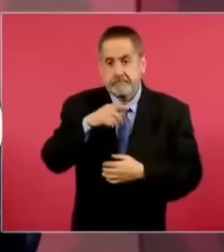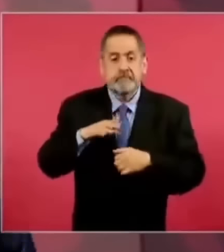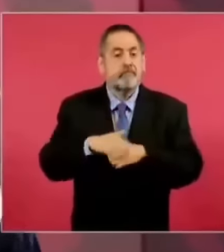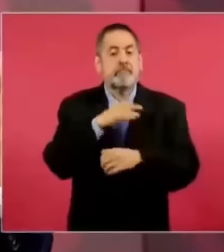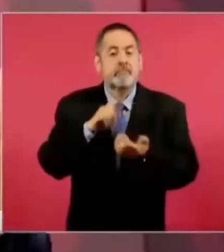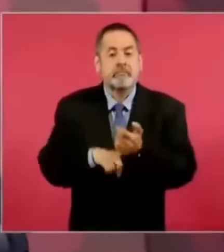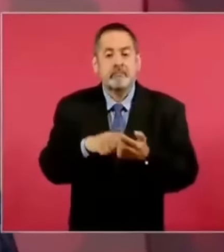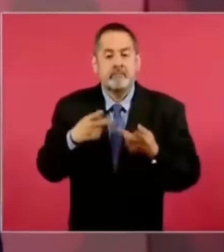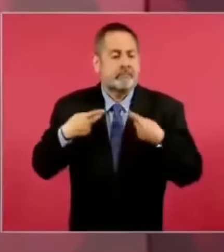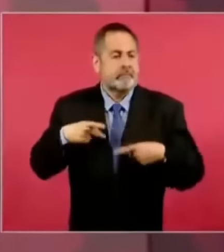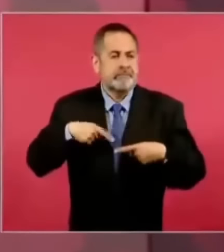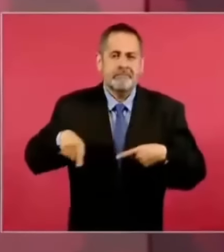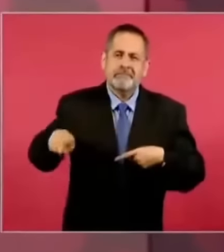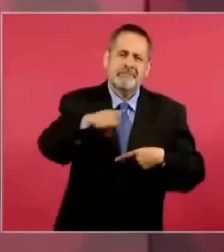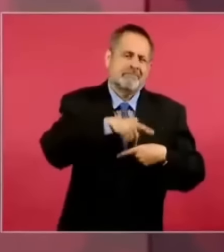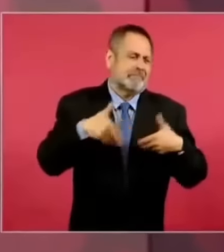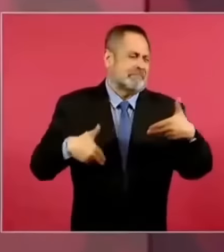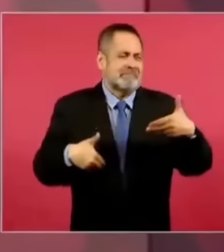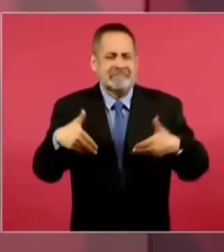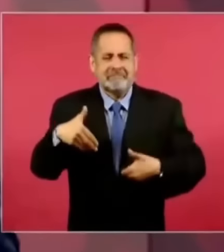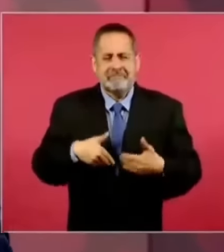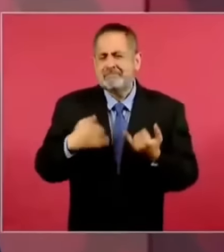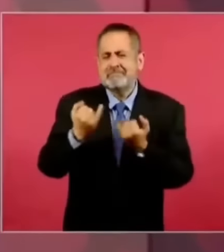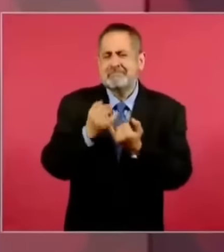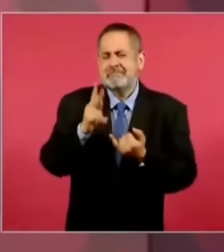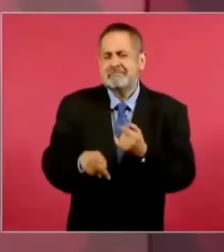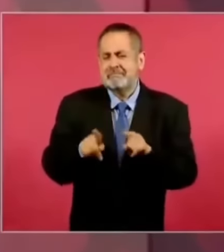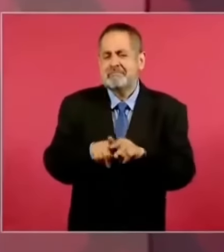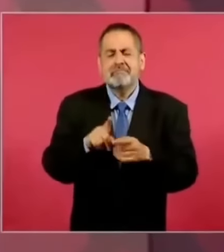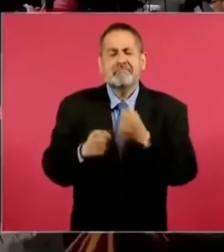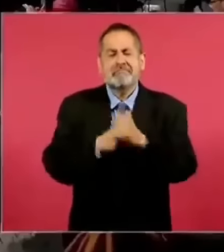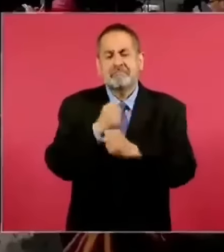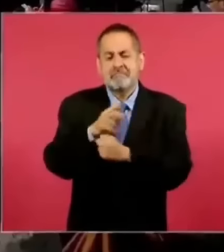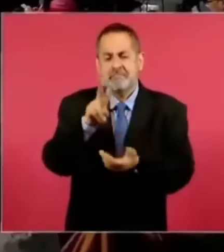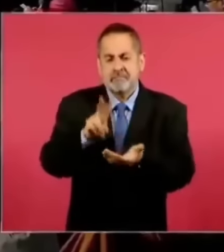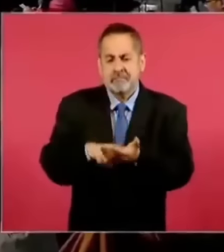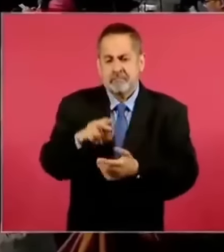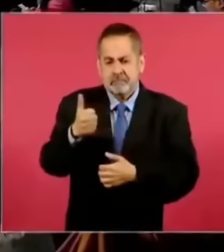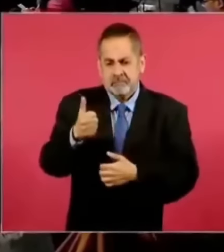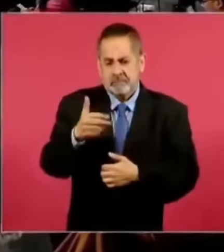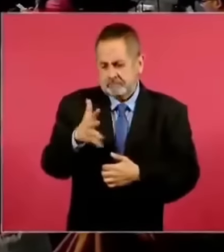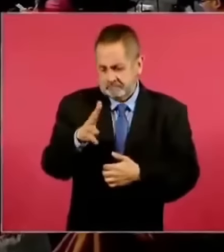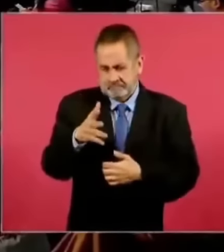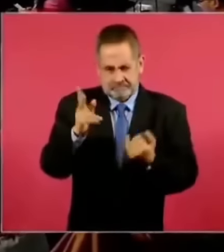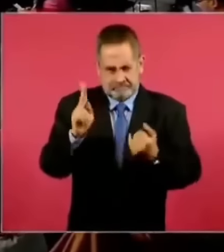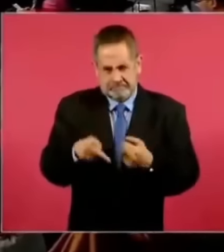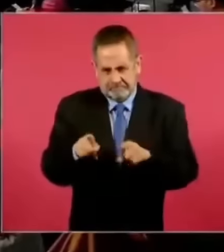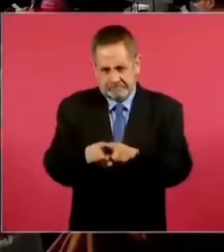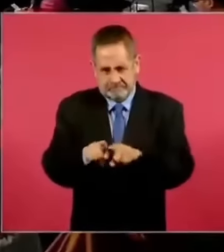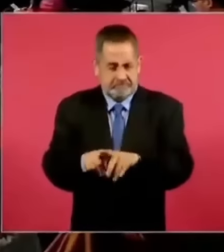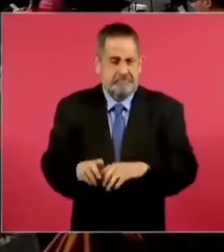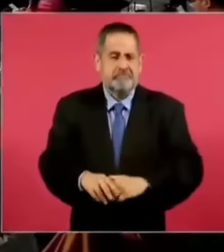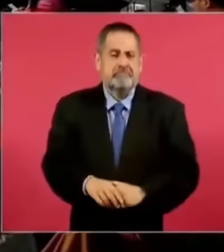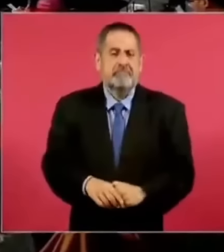estaba muy molesta. Algo parecido al 2006, que